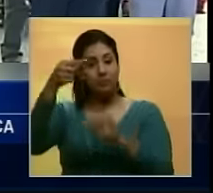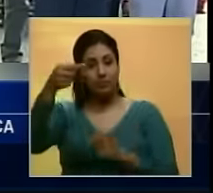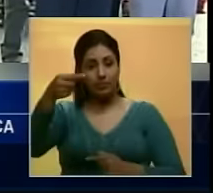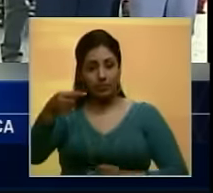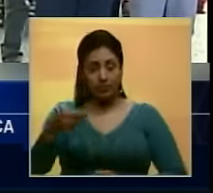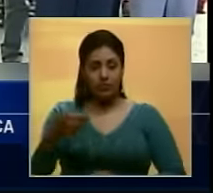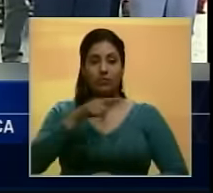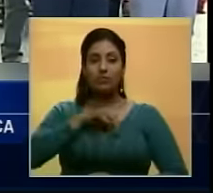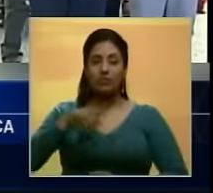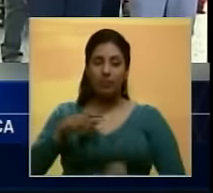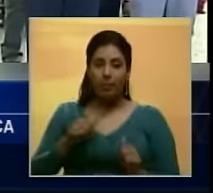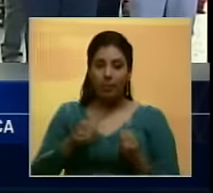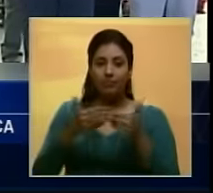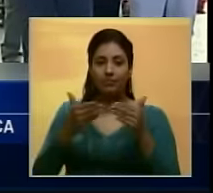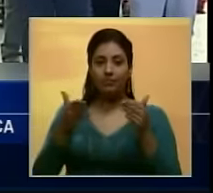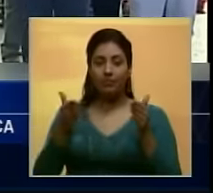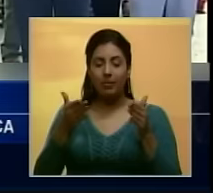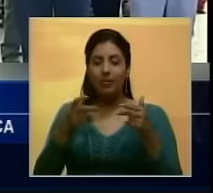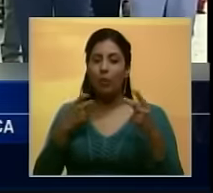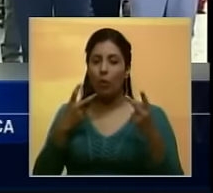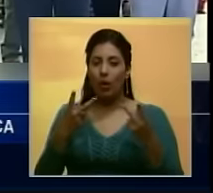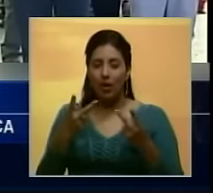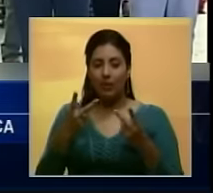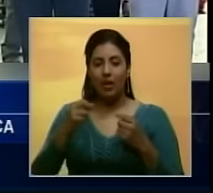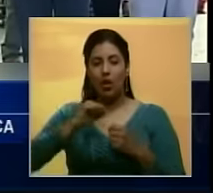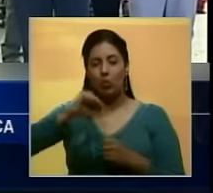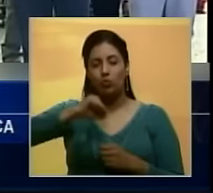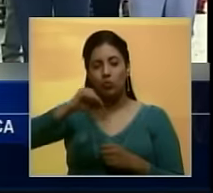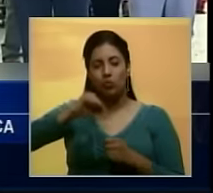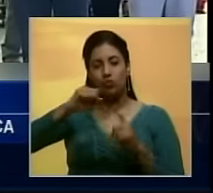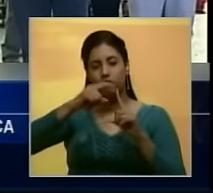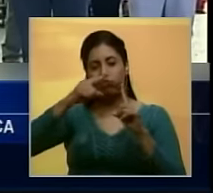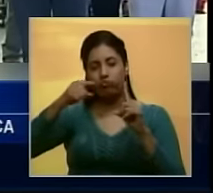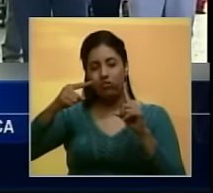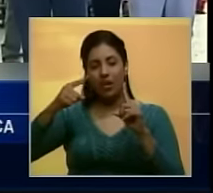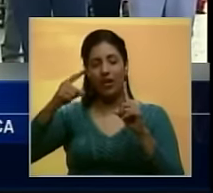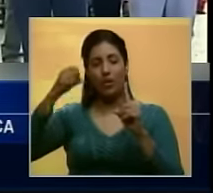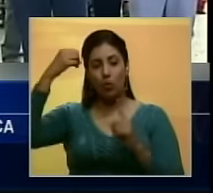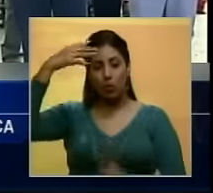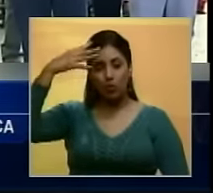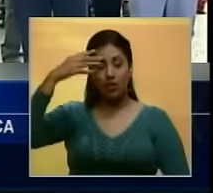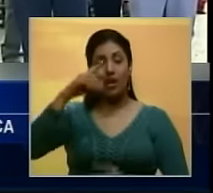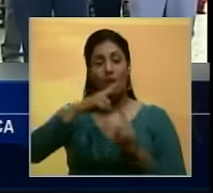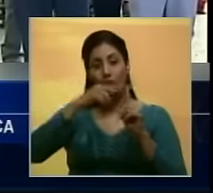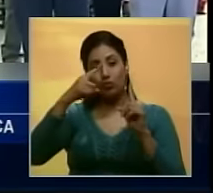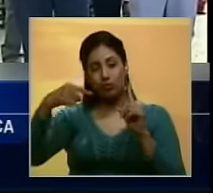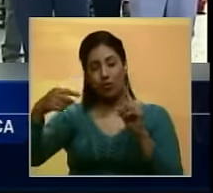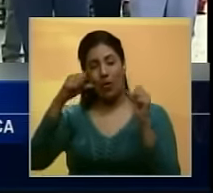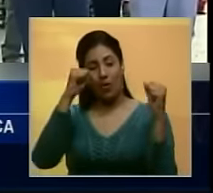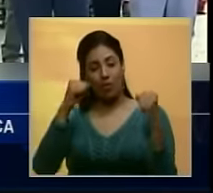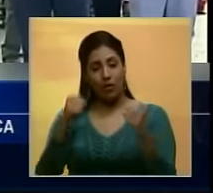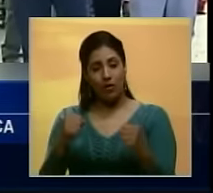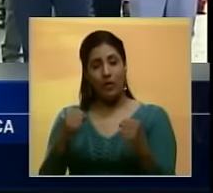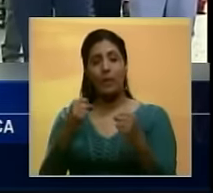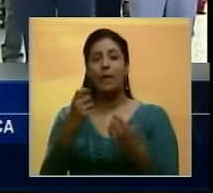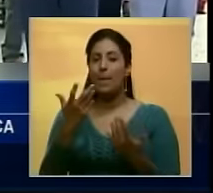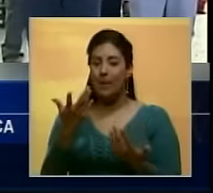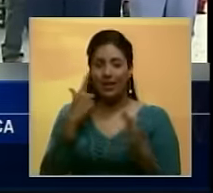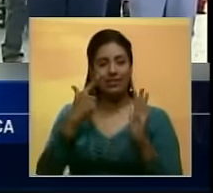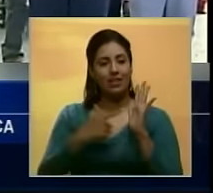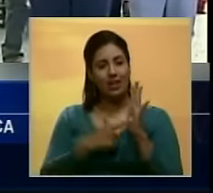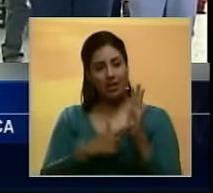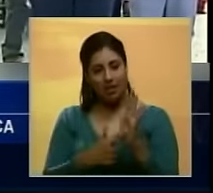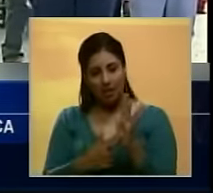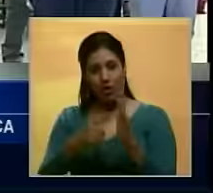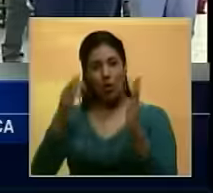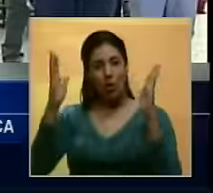Vamos a inaugurar Una turbogenerador De energía ¿No? Termoeléctrica Eso es para demostrar